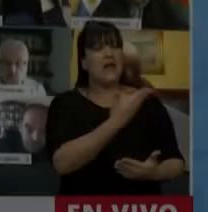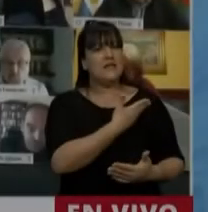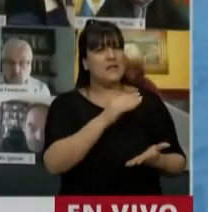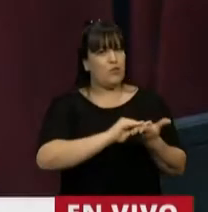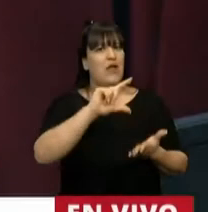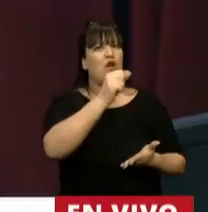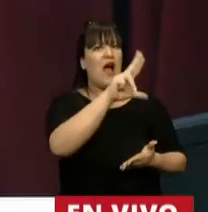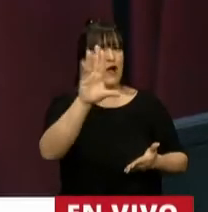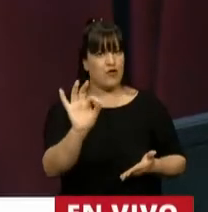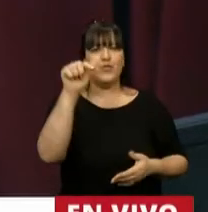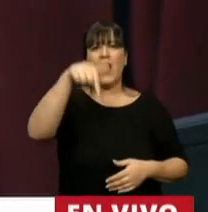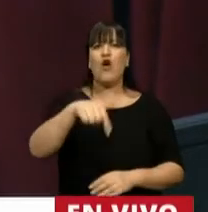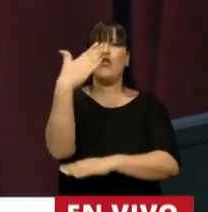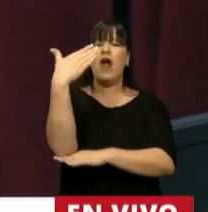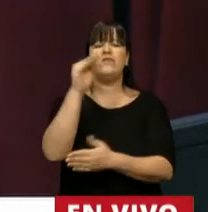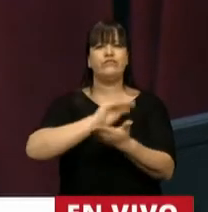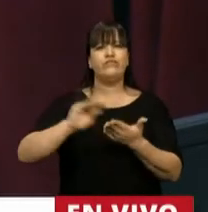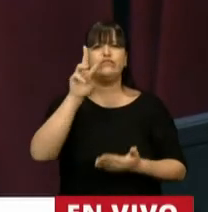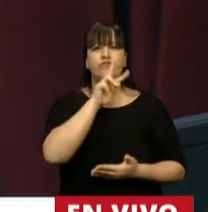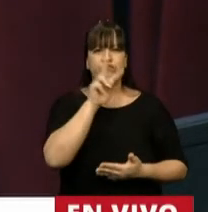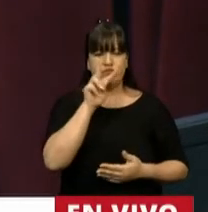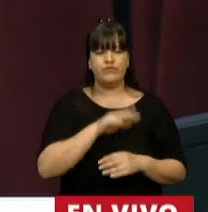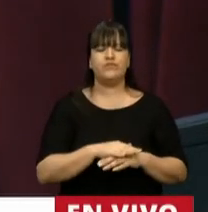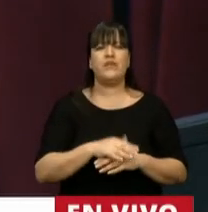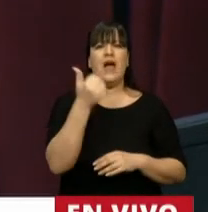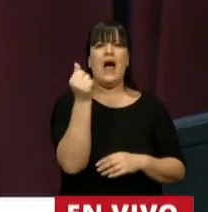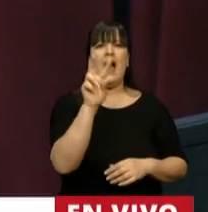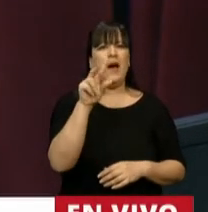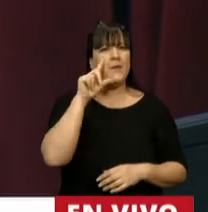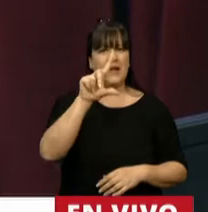En el uso de la palabra, la diputada Beatriz Ávila.